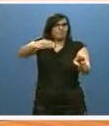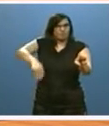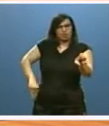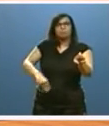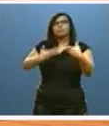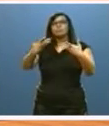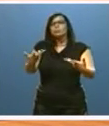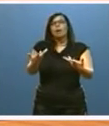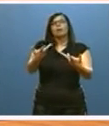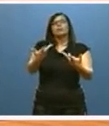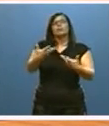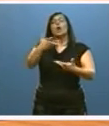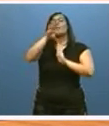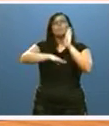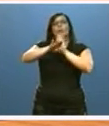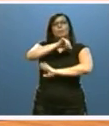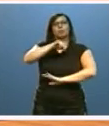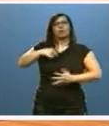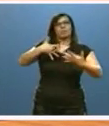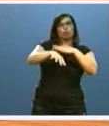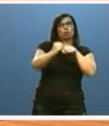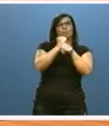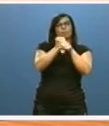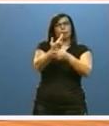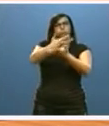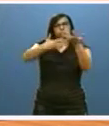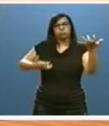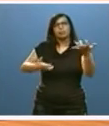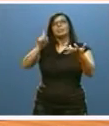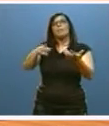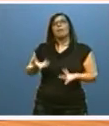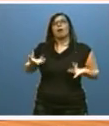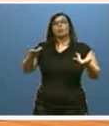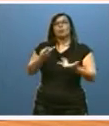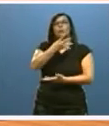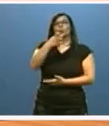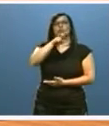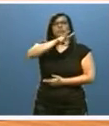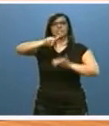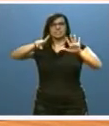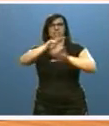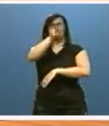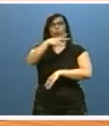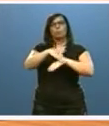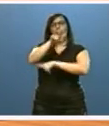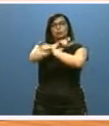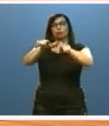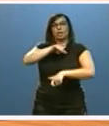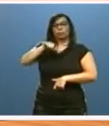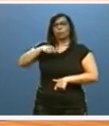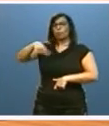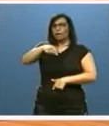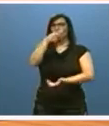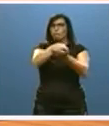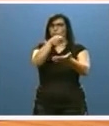extensión del programa personal de integración y empleo y su ayuda de 426 euros durante seis meses a los autónomos que, habiendo cotizado por